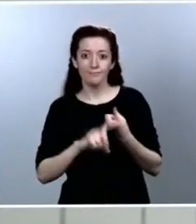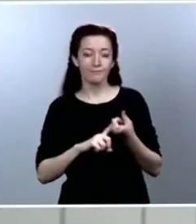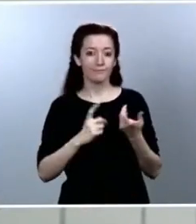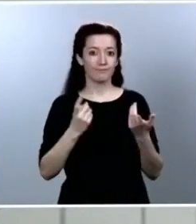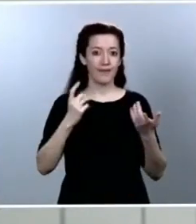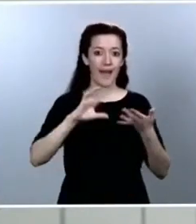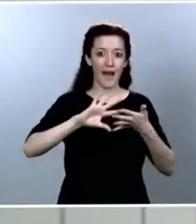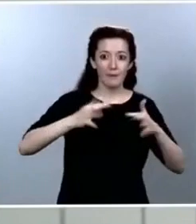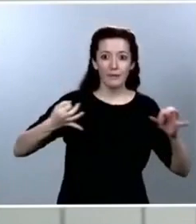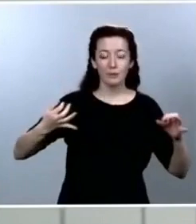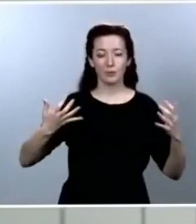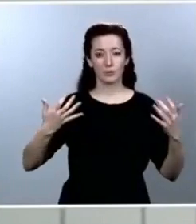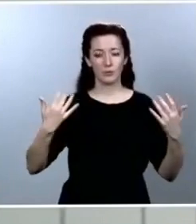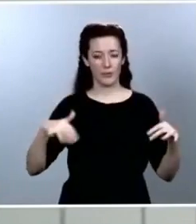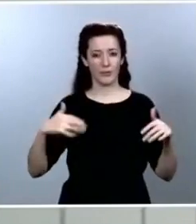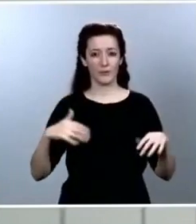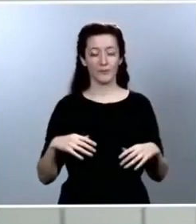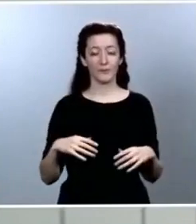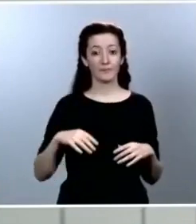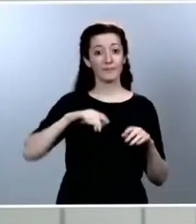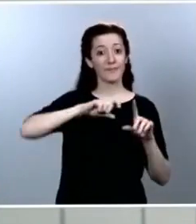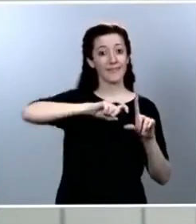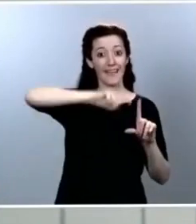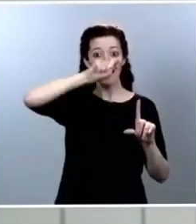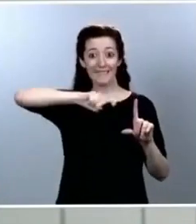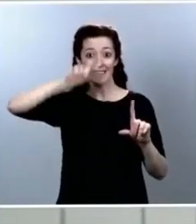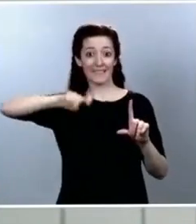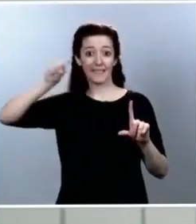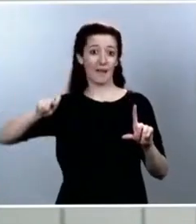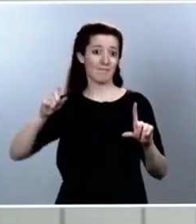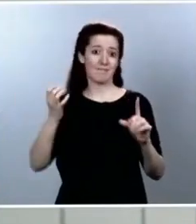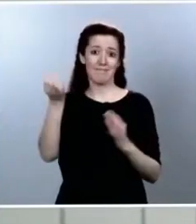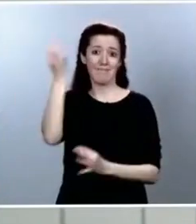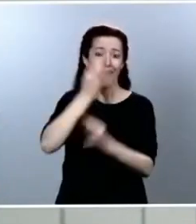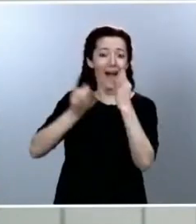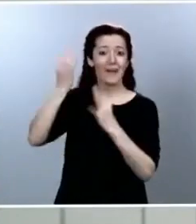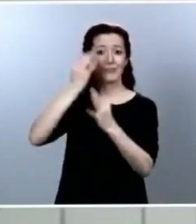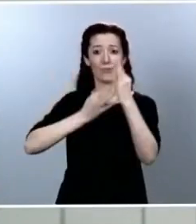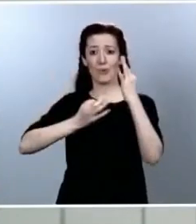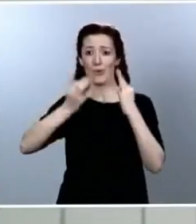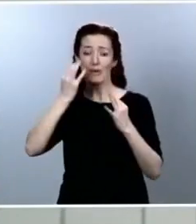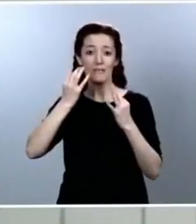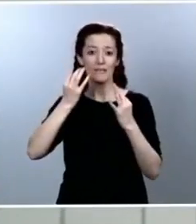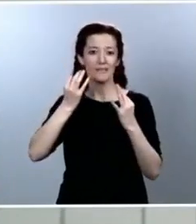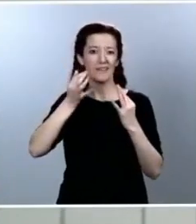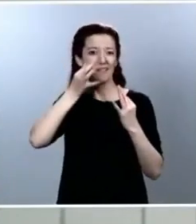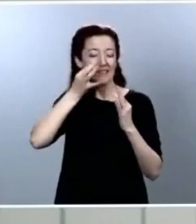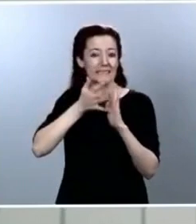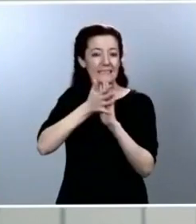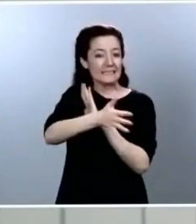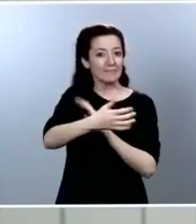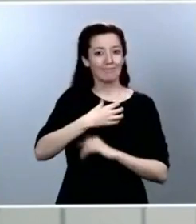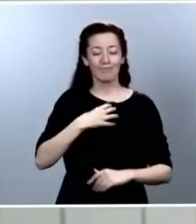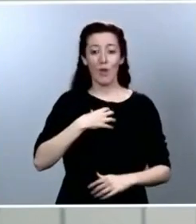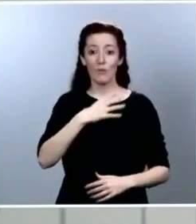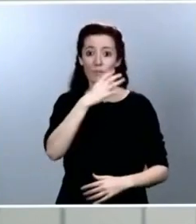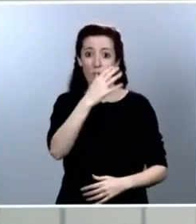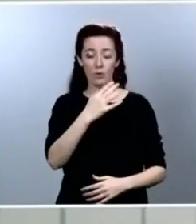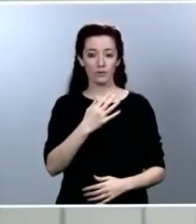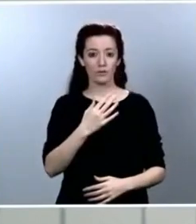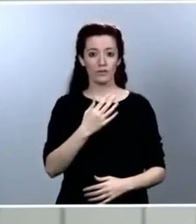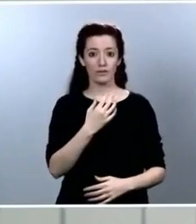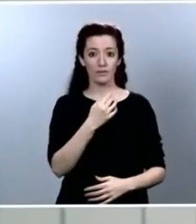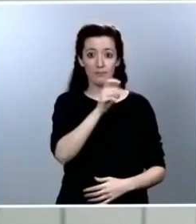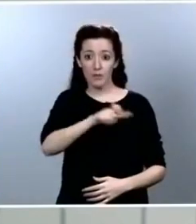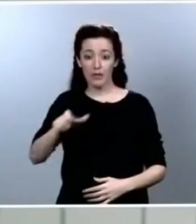algo imposible de sumar, porque cada vida humana es única, como lo es también el dolor que produce la enfermedad, que ha afectado